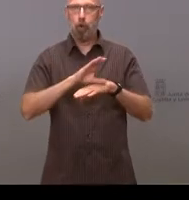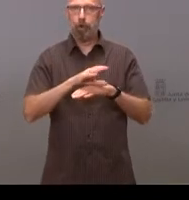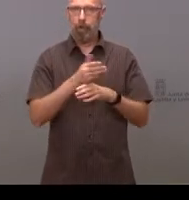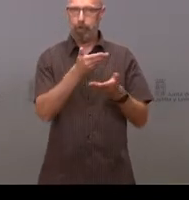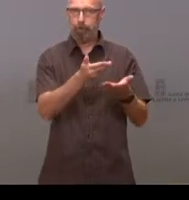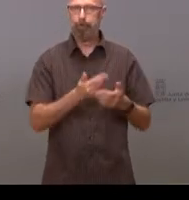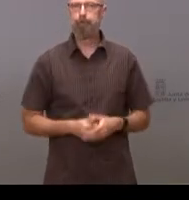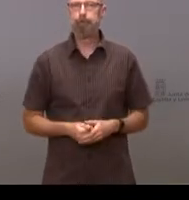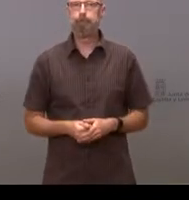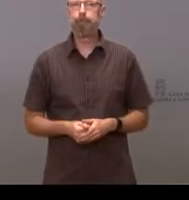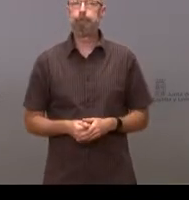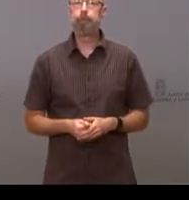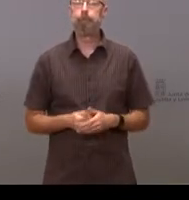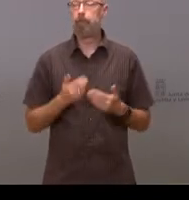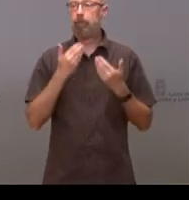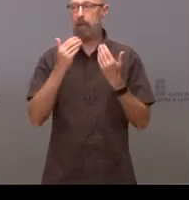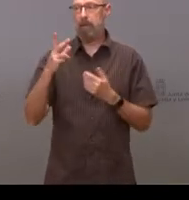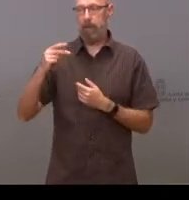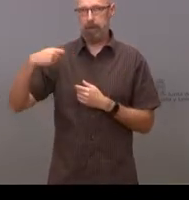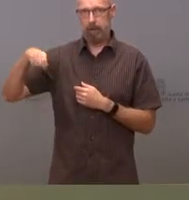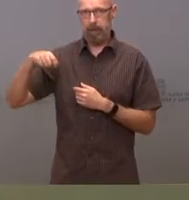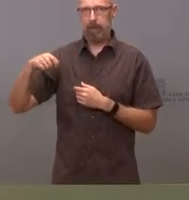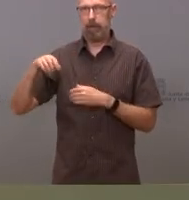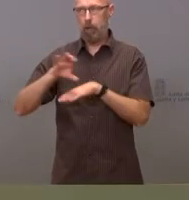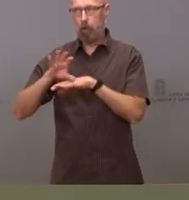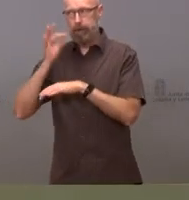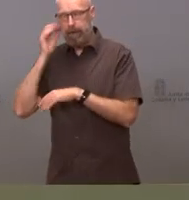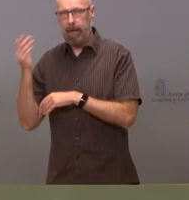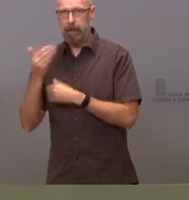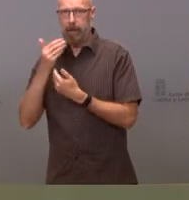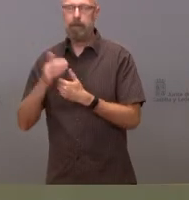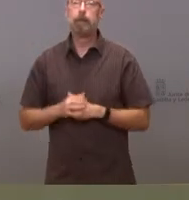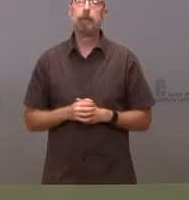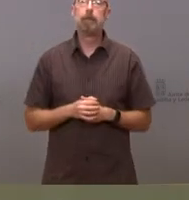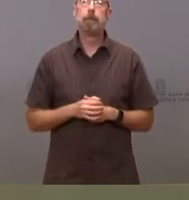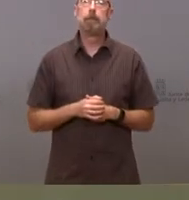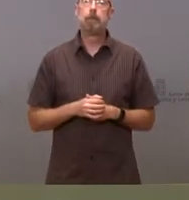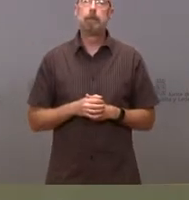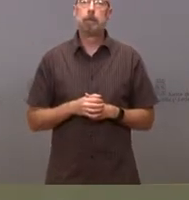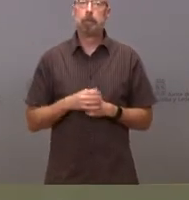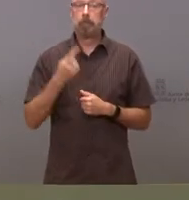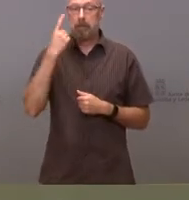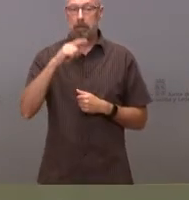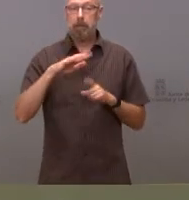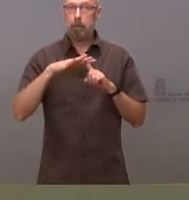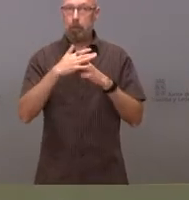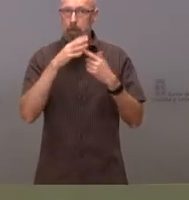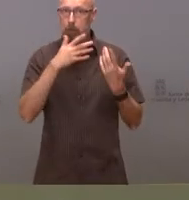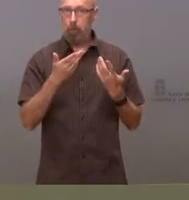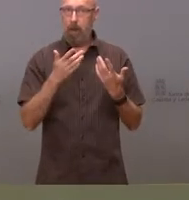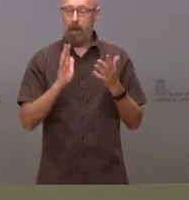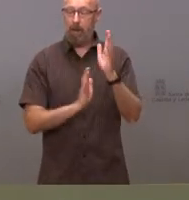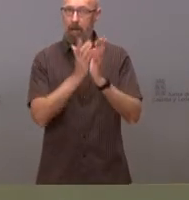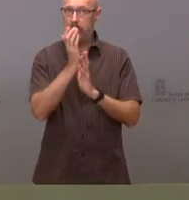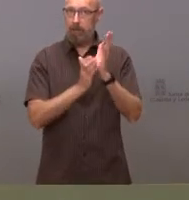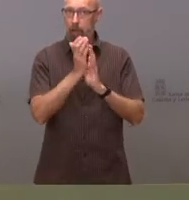Muchas gracias, vicepresidente, portavoz, consejera, medios de comunicación. Bueno, el estado actual de los incendios forestales en Castilla y